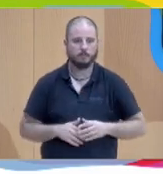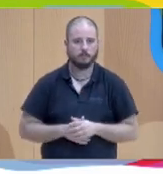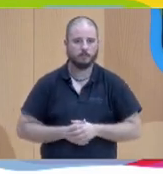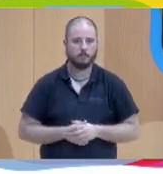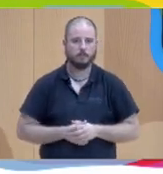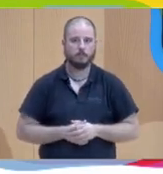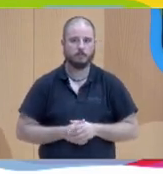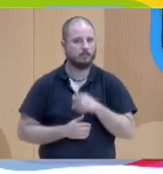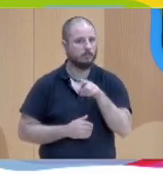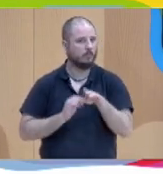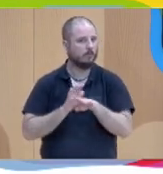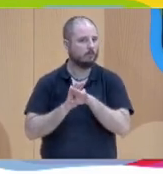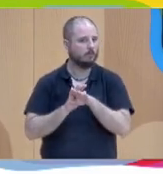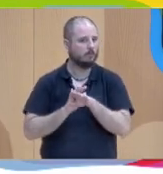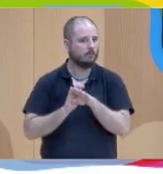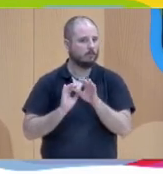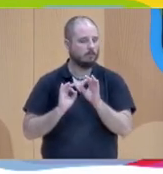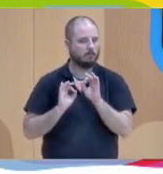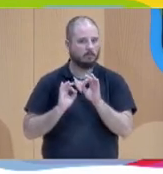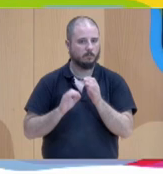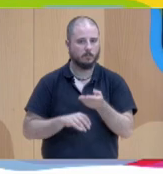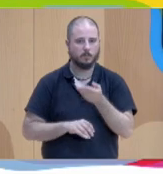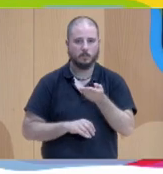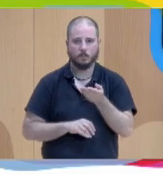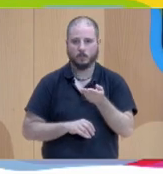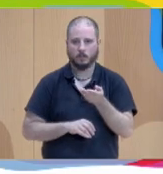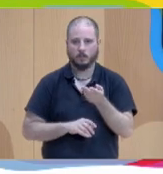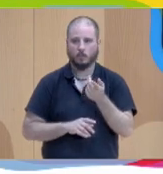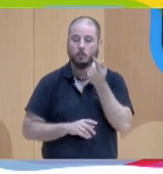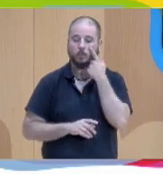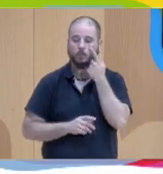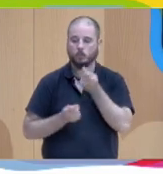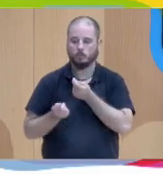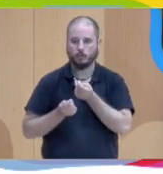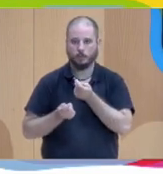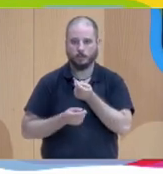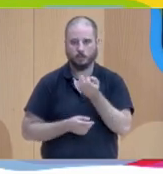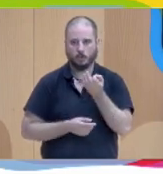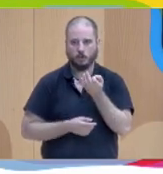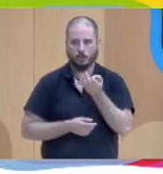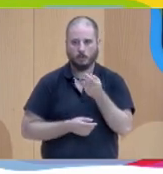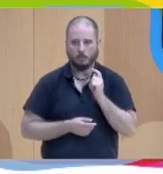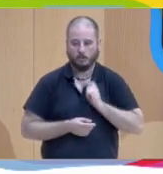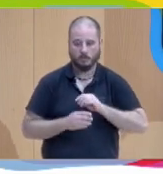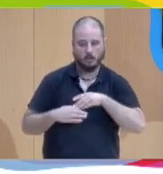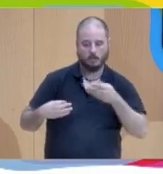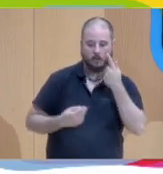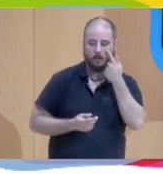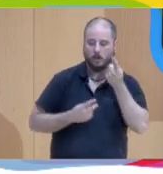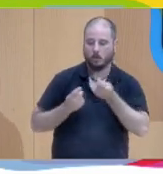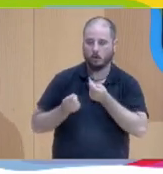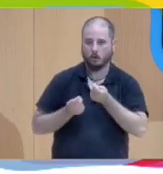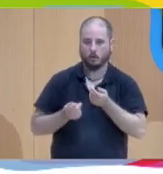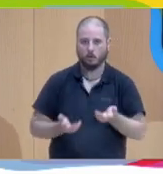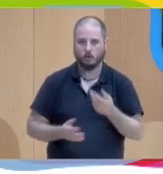parece importante también poder seguir contando con supervisión, ¿sí? Con supervisión profesional externa. Seguramente con